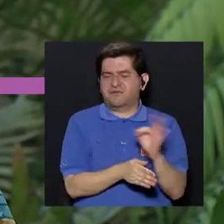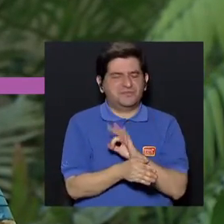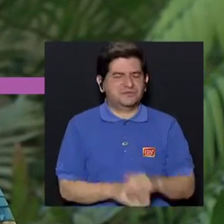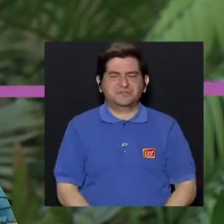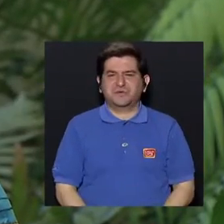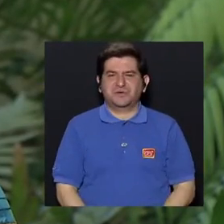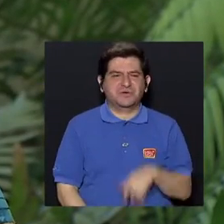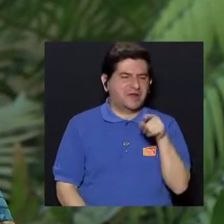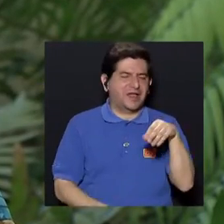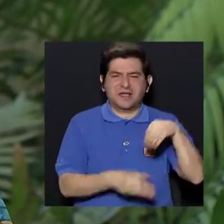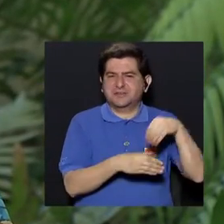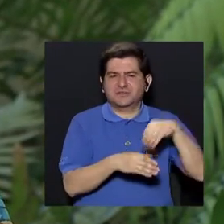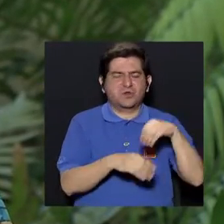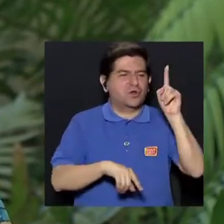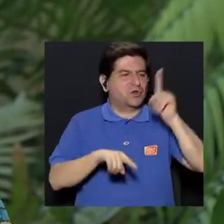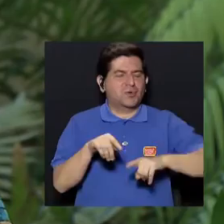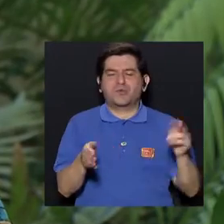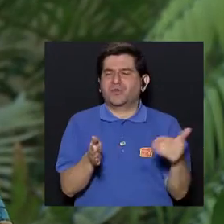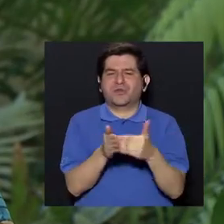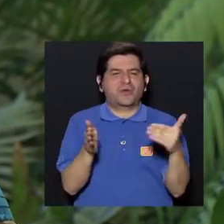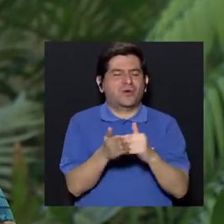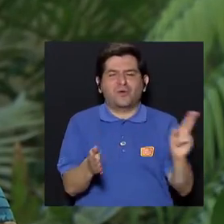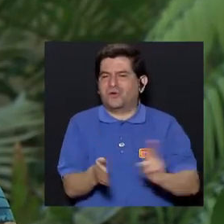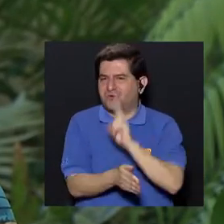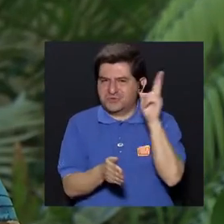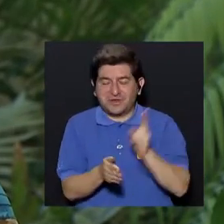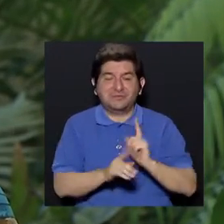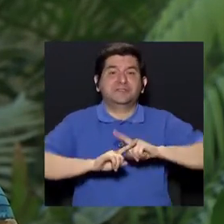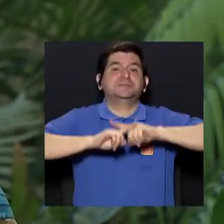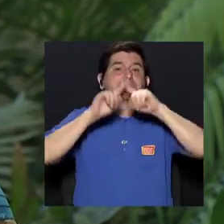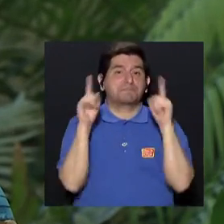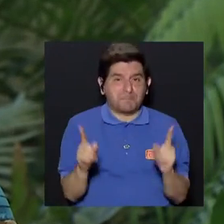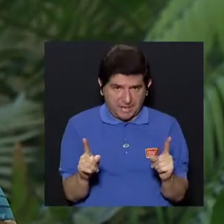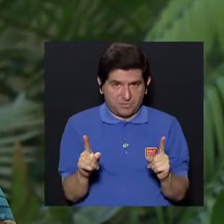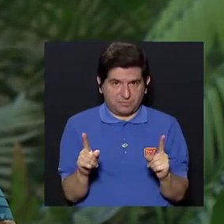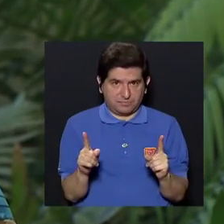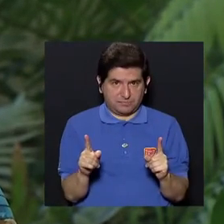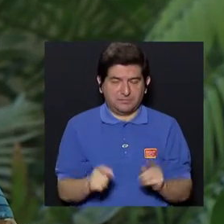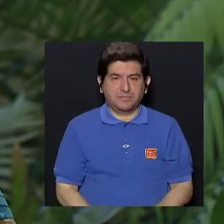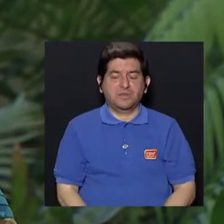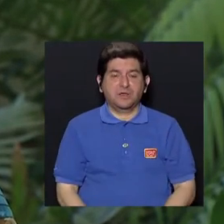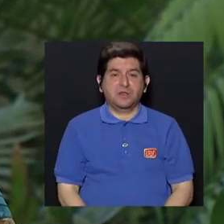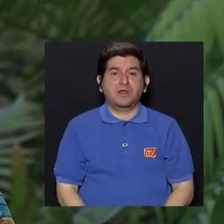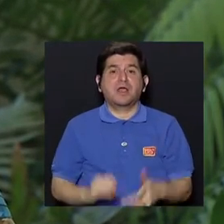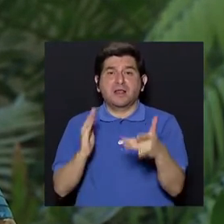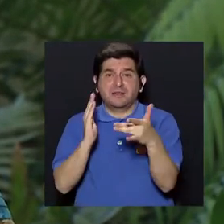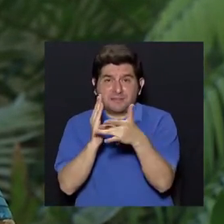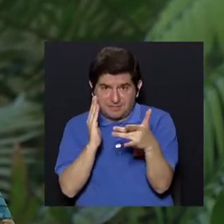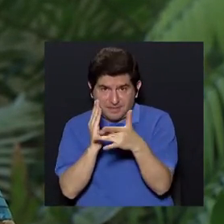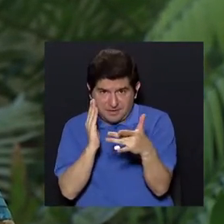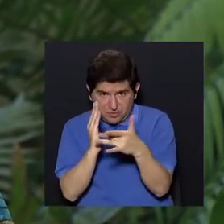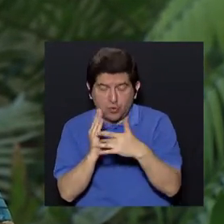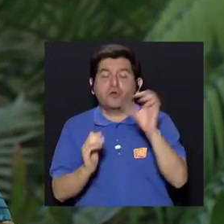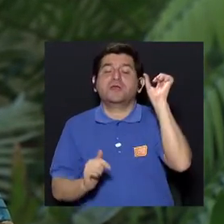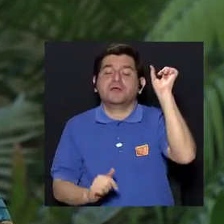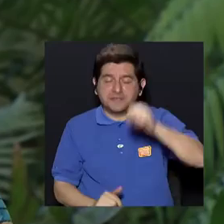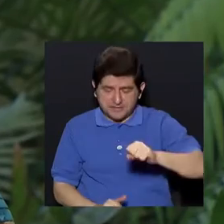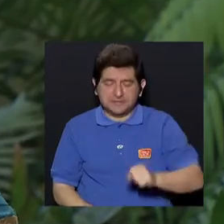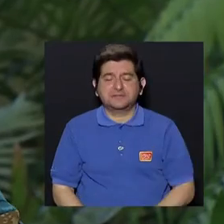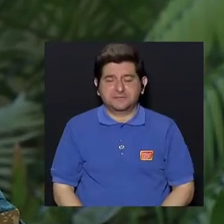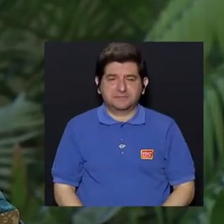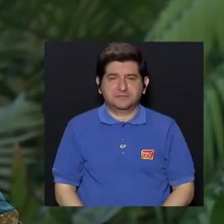los componentes no se pueden recuperar y demás. Este, no obstante, los componentes electrónicos sí se pueden